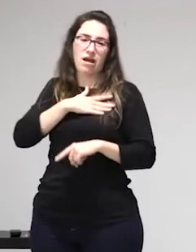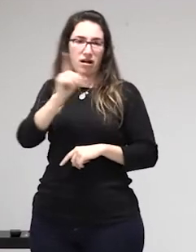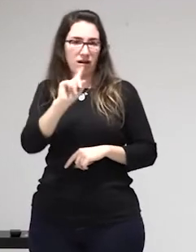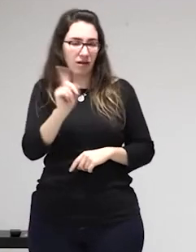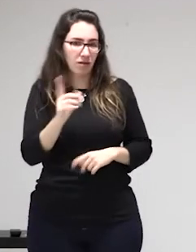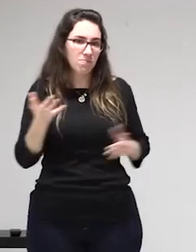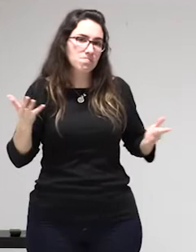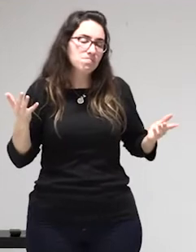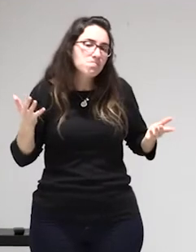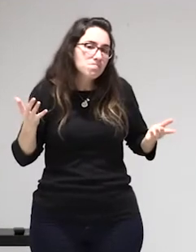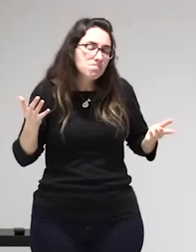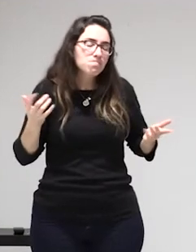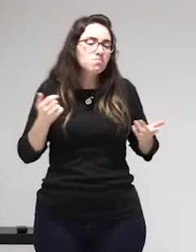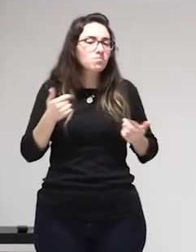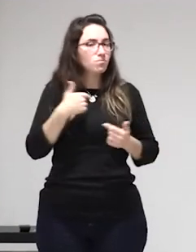alquilando una habitación